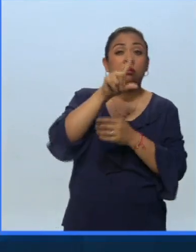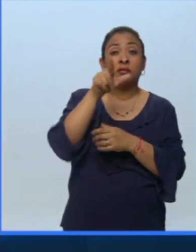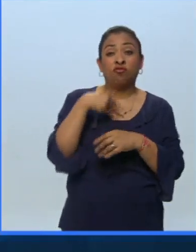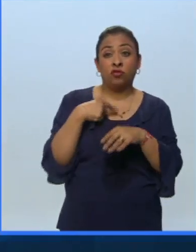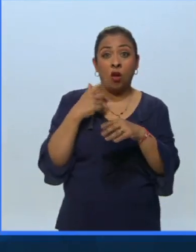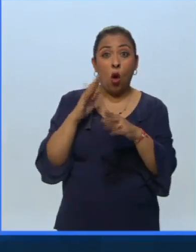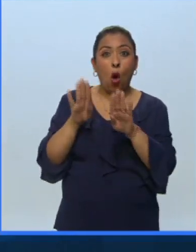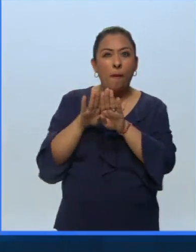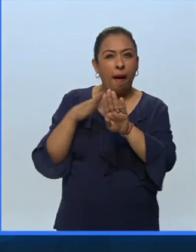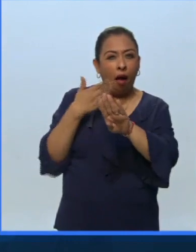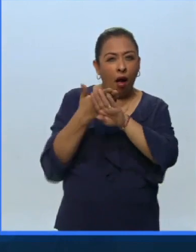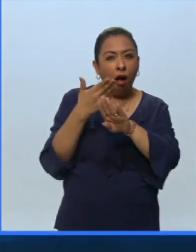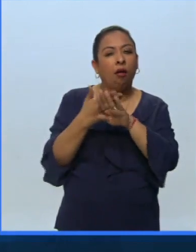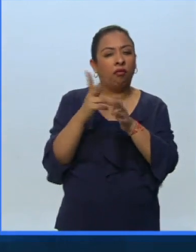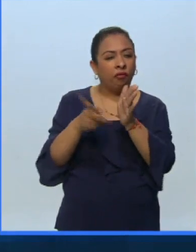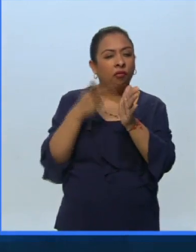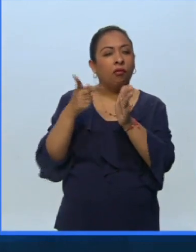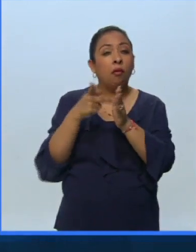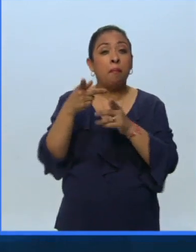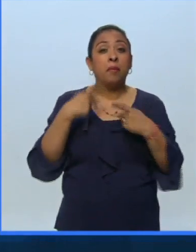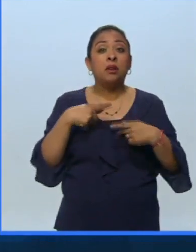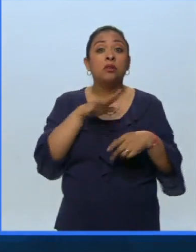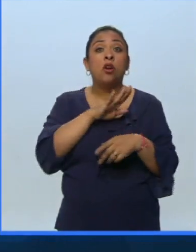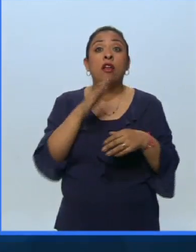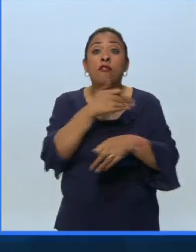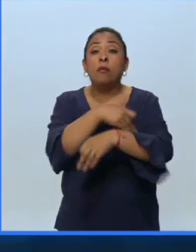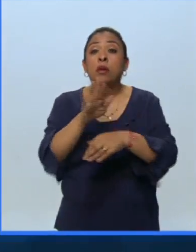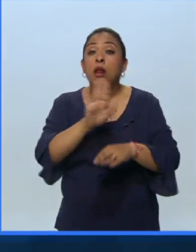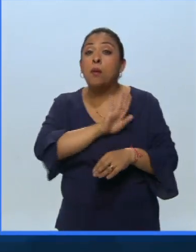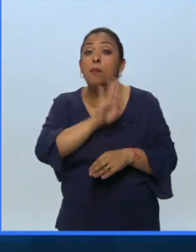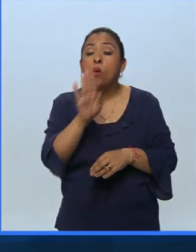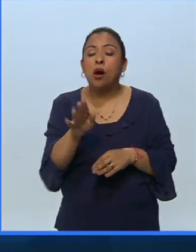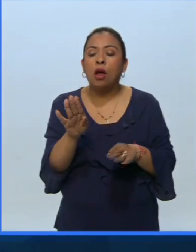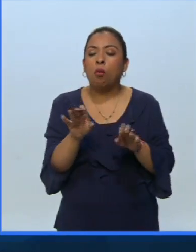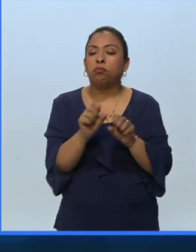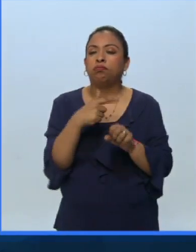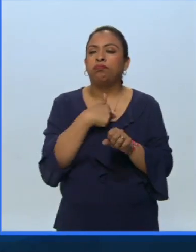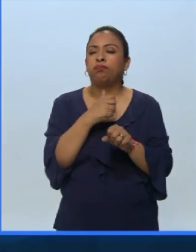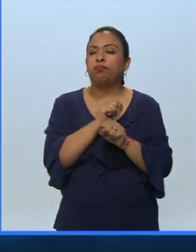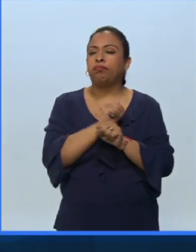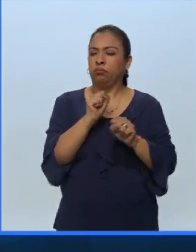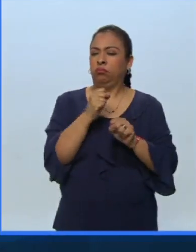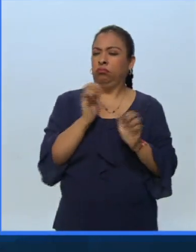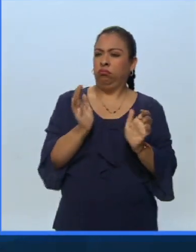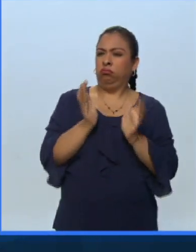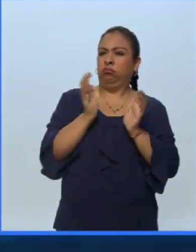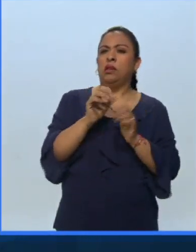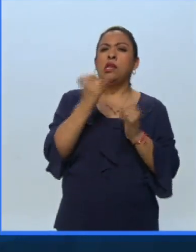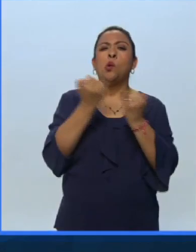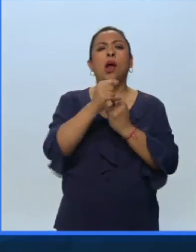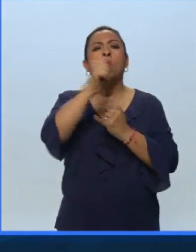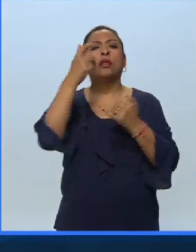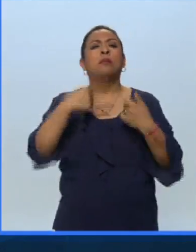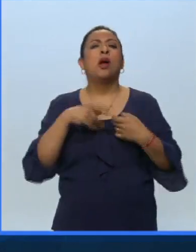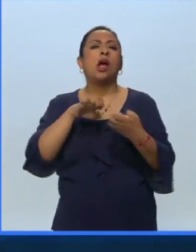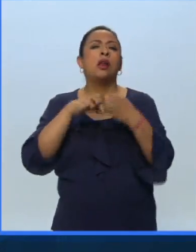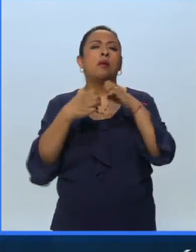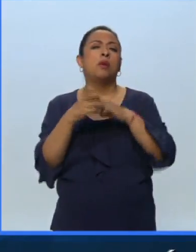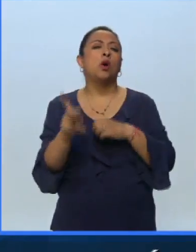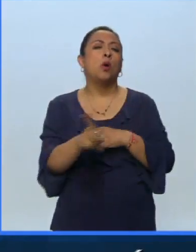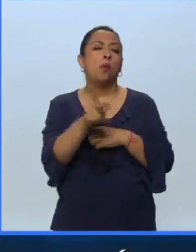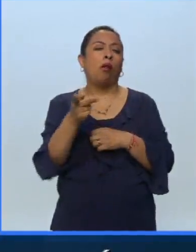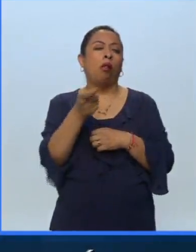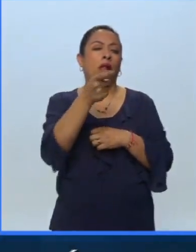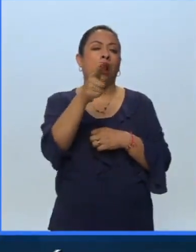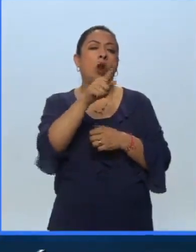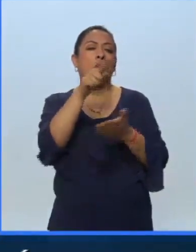atentados miembros de su familia murieron de sorpresivos ataques cardíacos igual que otros enemigos del pueblo como se les conocía en